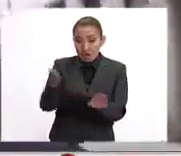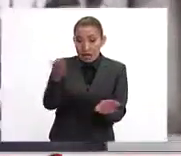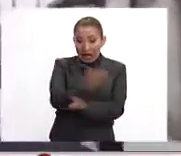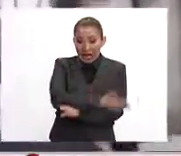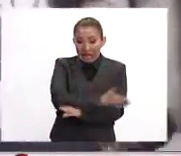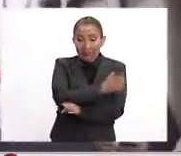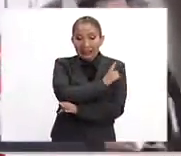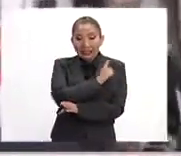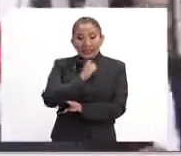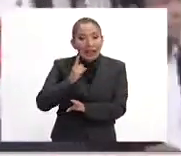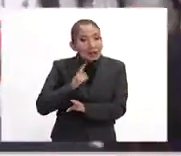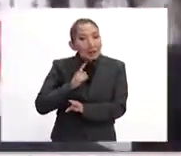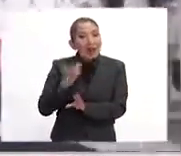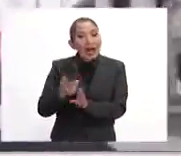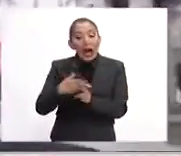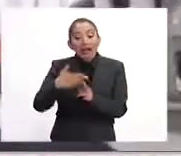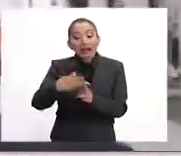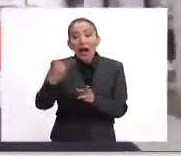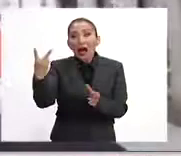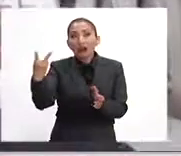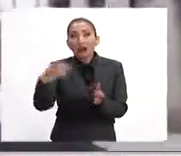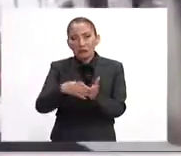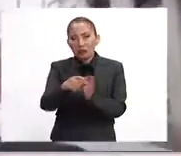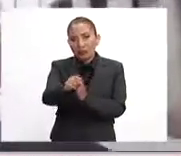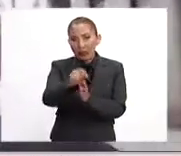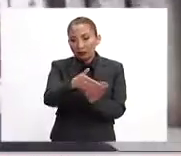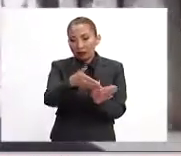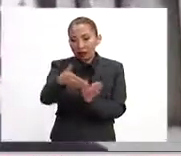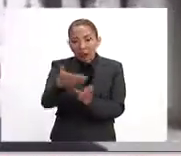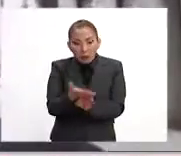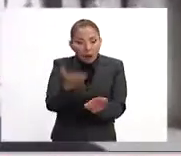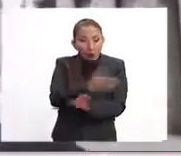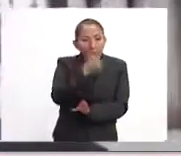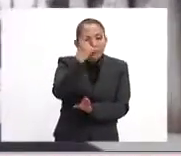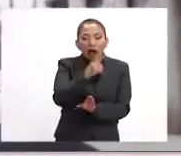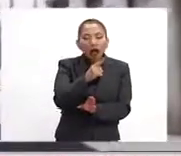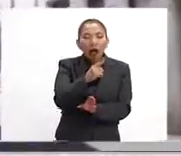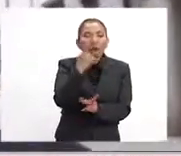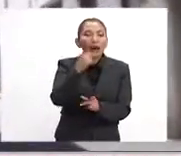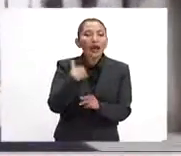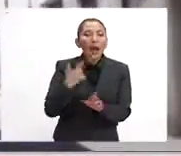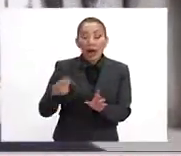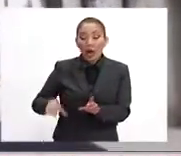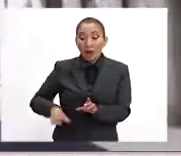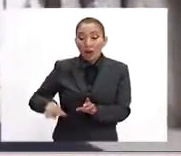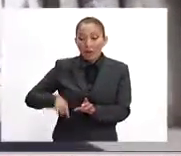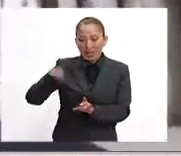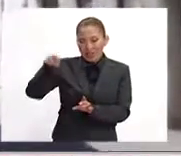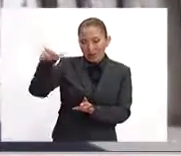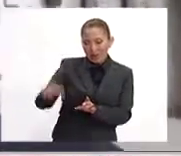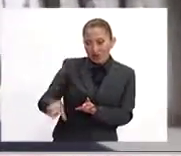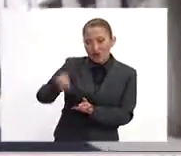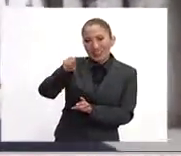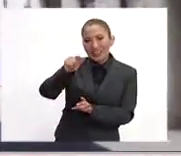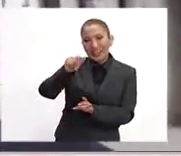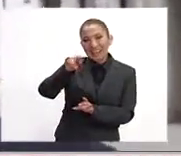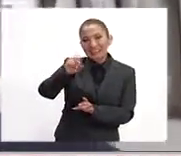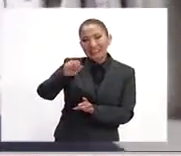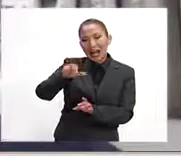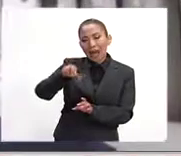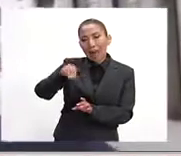en realidad debieron de haberse realizado hasta el 2020, es con la finalidad de que el gobierno de Theresa May